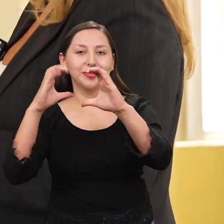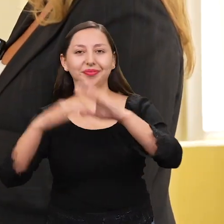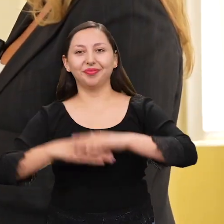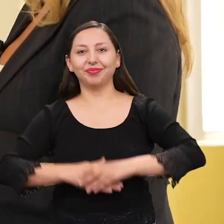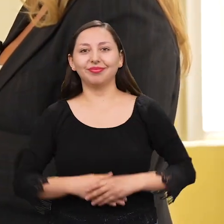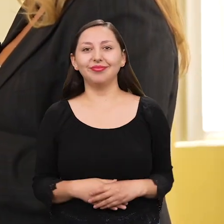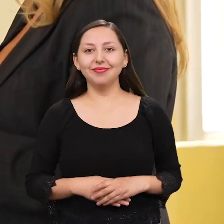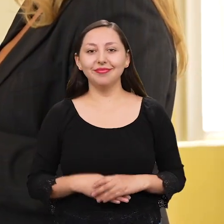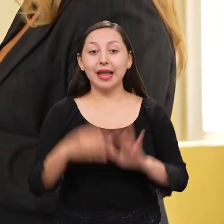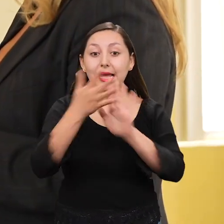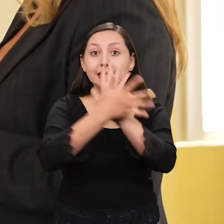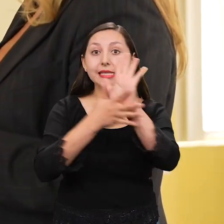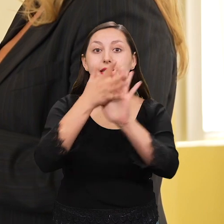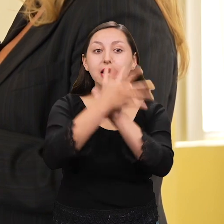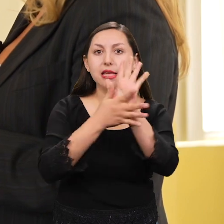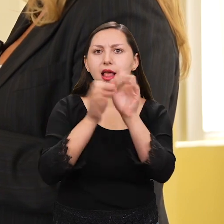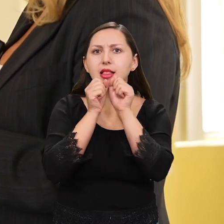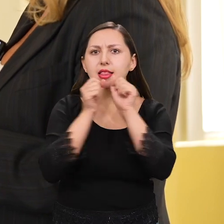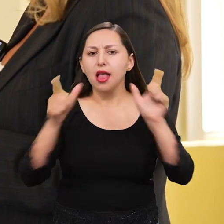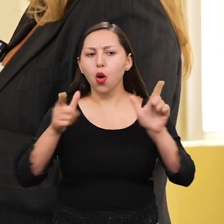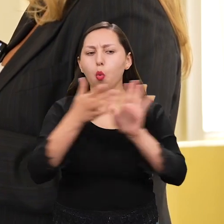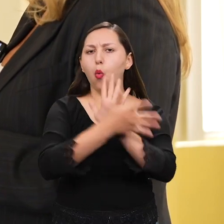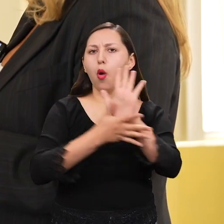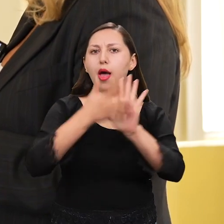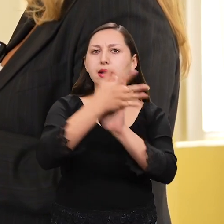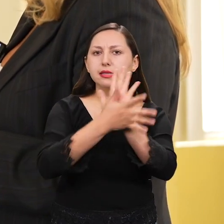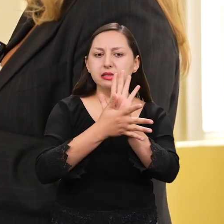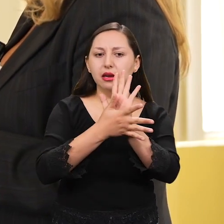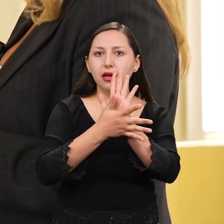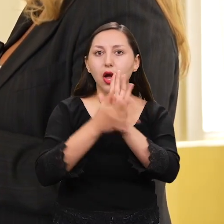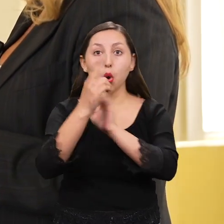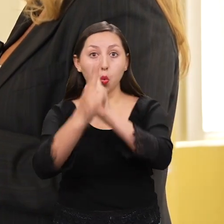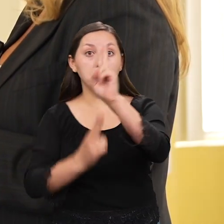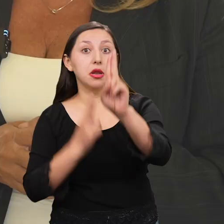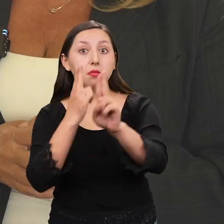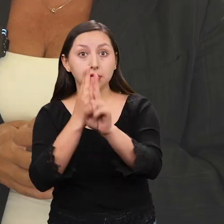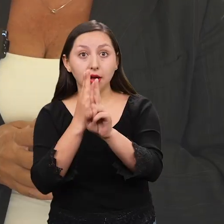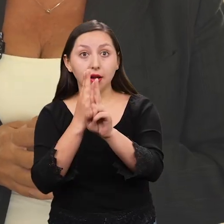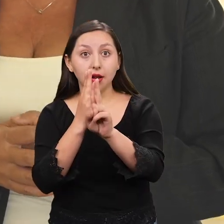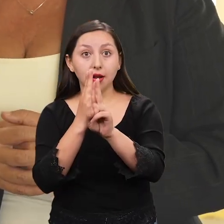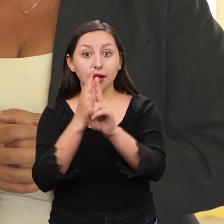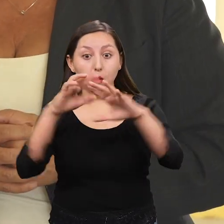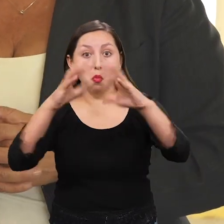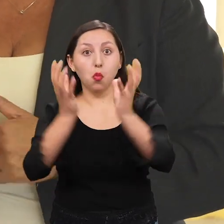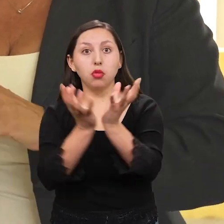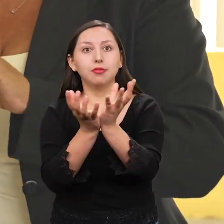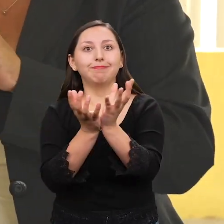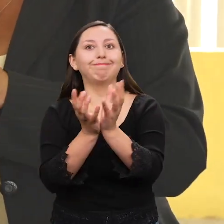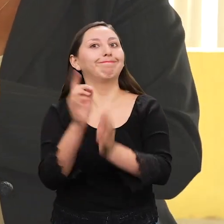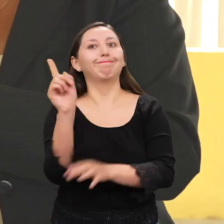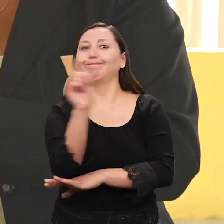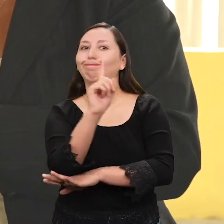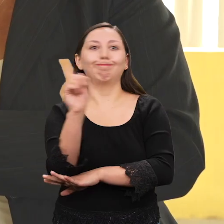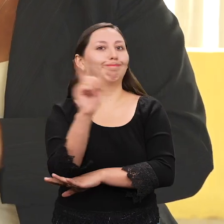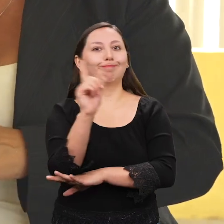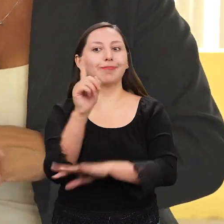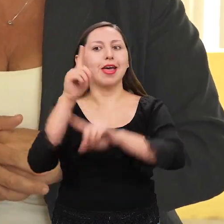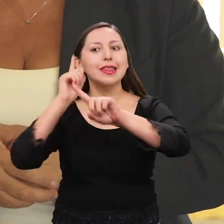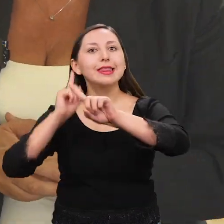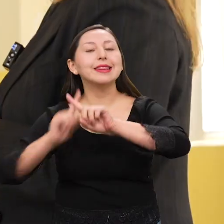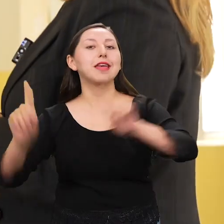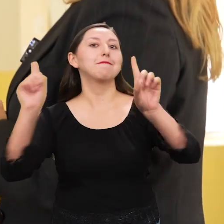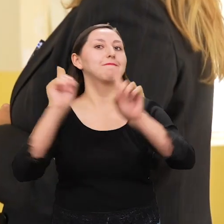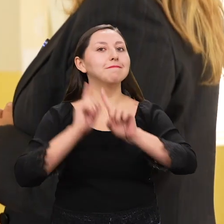¿las señas son iguales en todos los países? No, son diferentes. ¡Qué buena